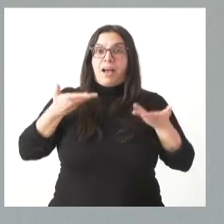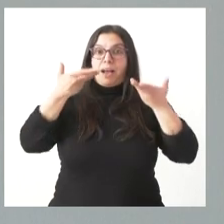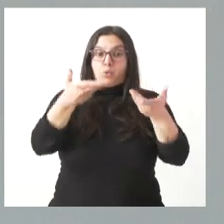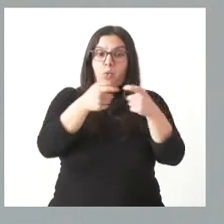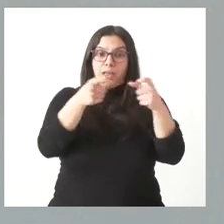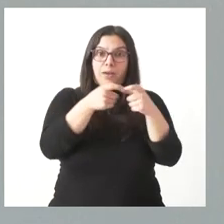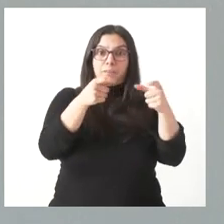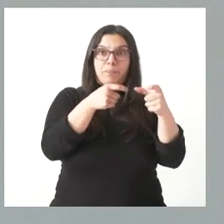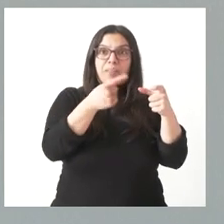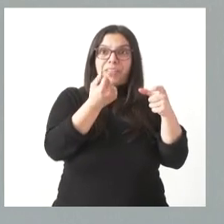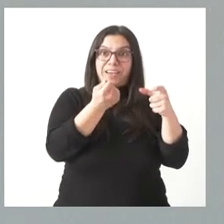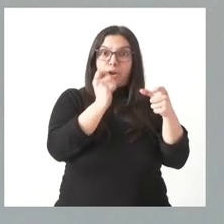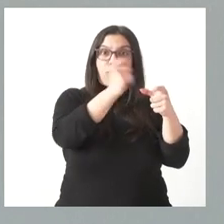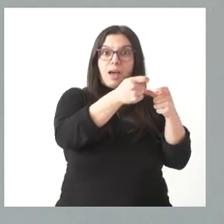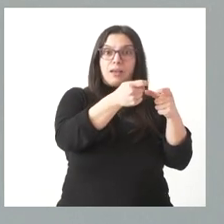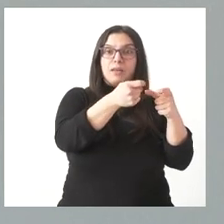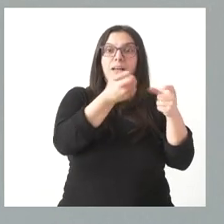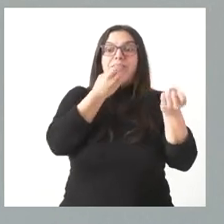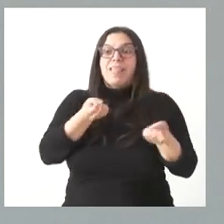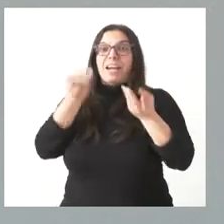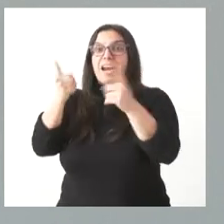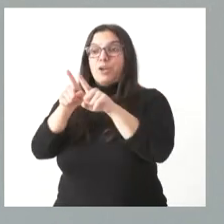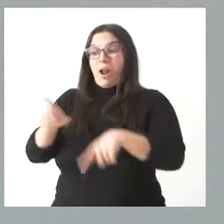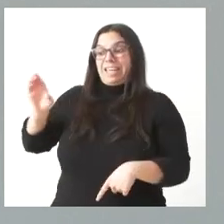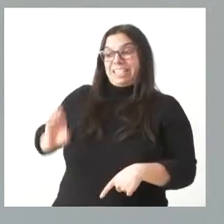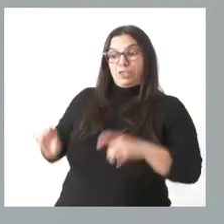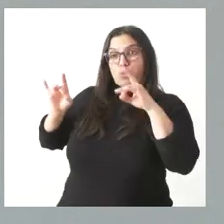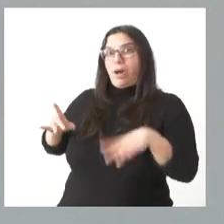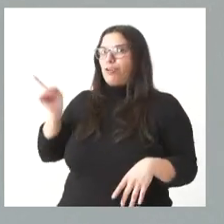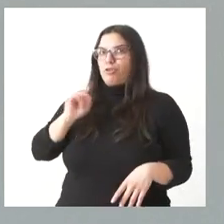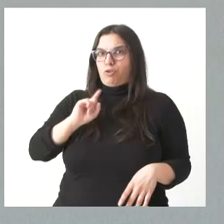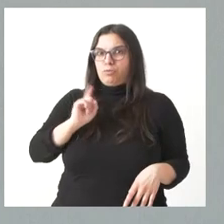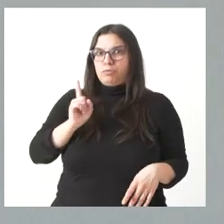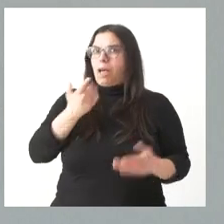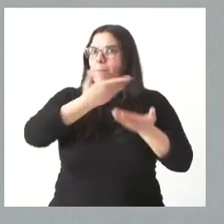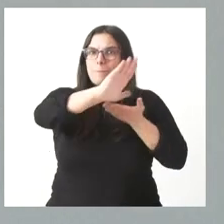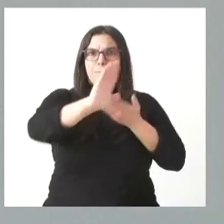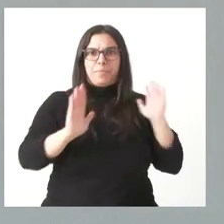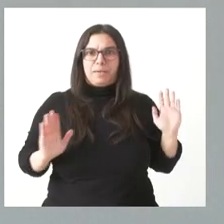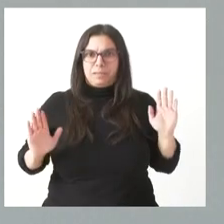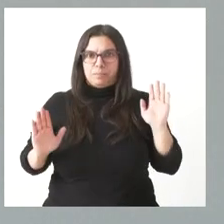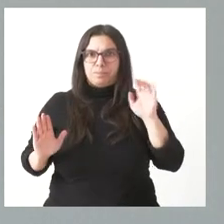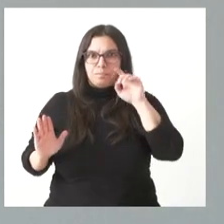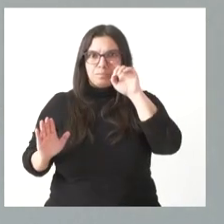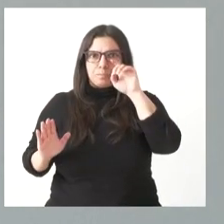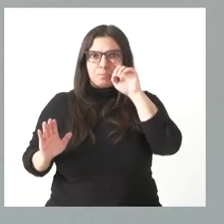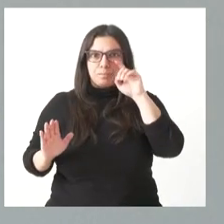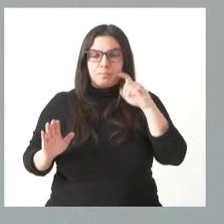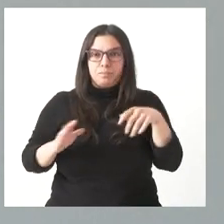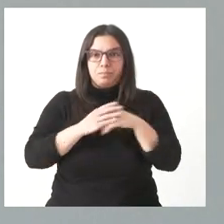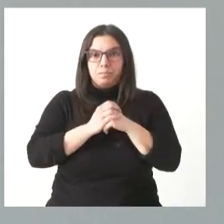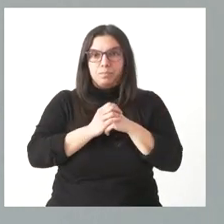que declararlo como ingreso de la unidad familiar en la declaración de la renta que presenta en el próximo ejercicio en Castilla y León. Y sí que otras